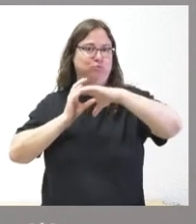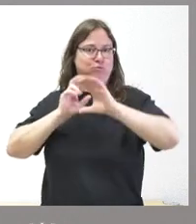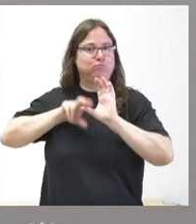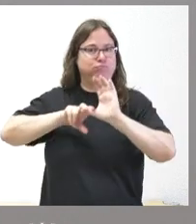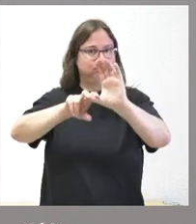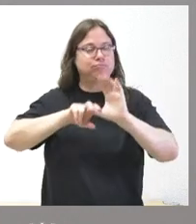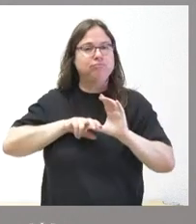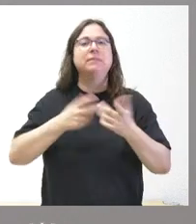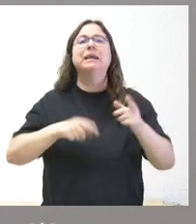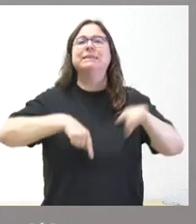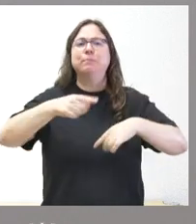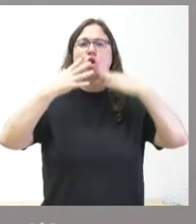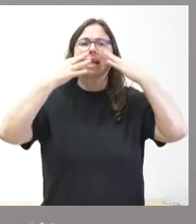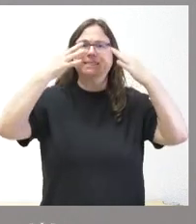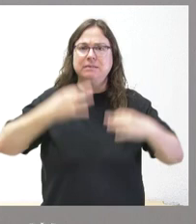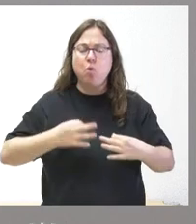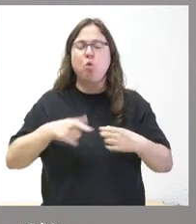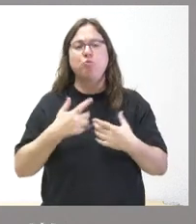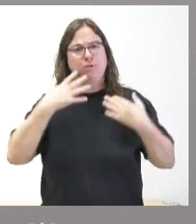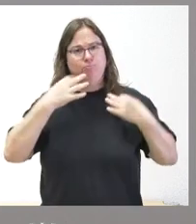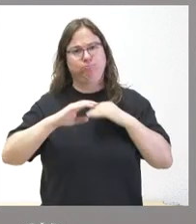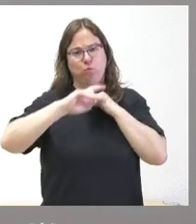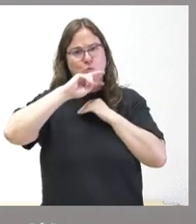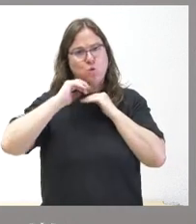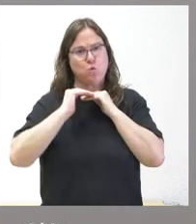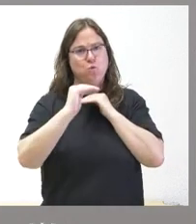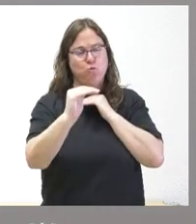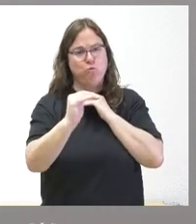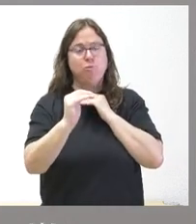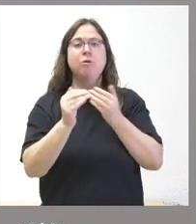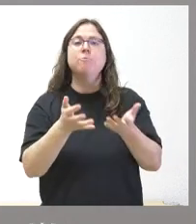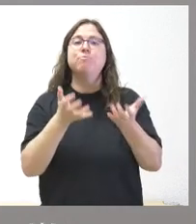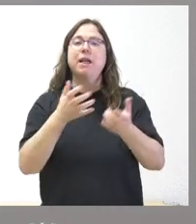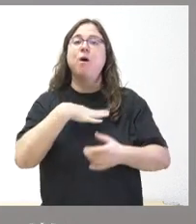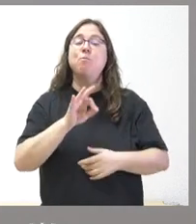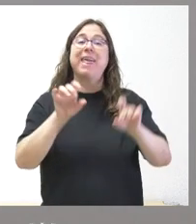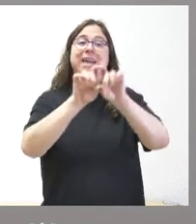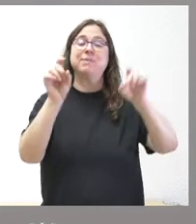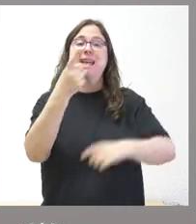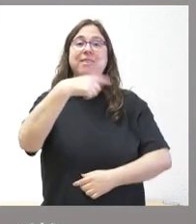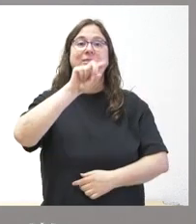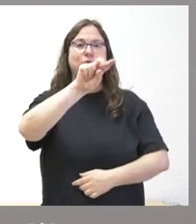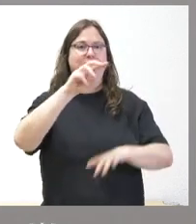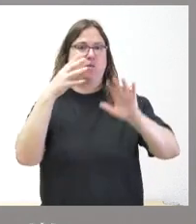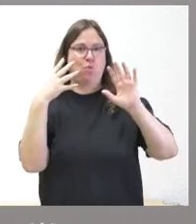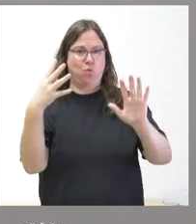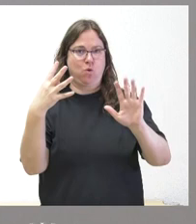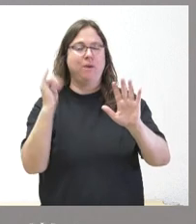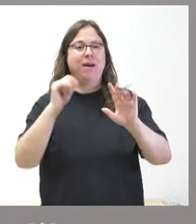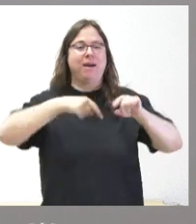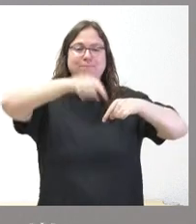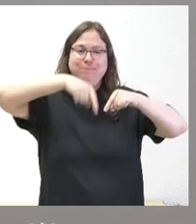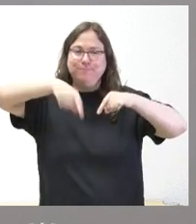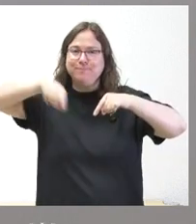transporte seguro y sostenible y beneficiará a 119 empresas que tienen rutas de